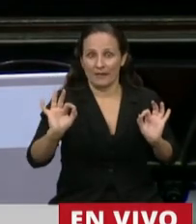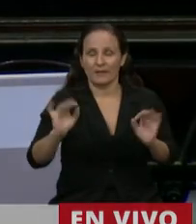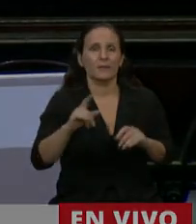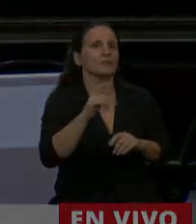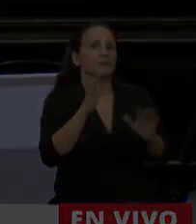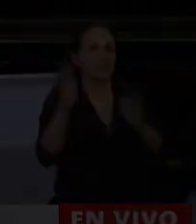Gracias, diputado Ritondo.